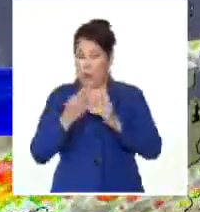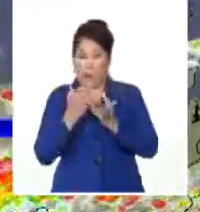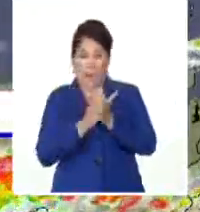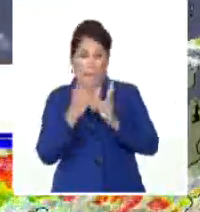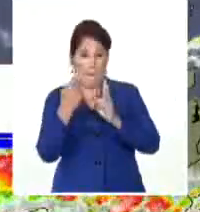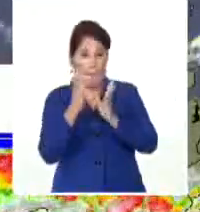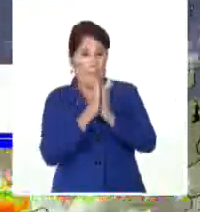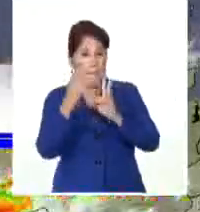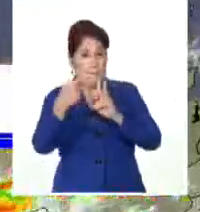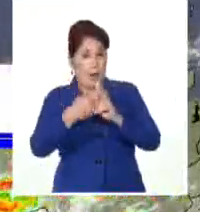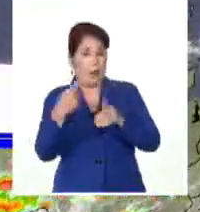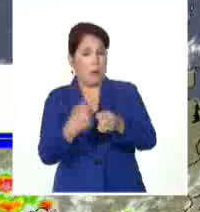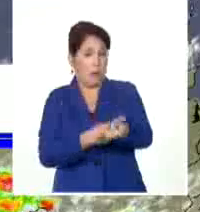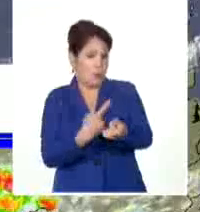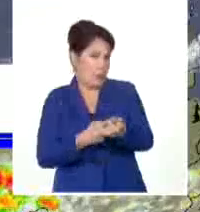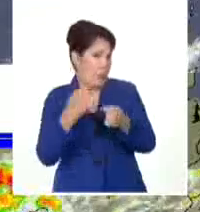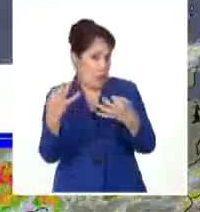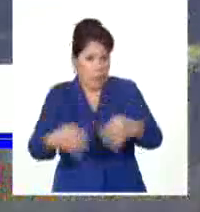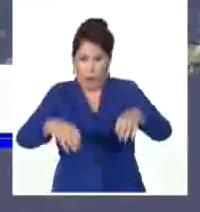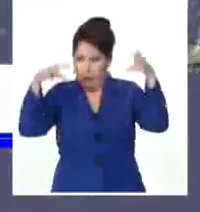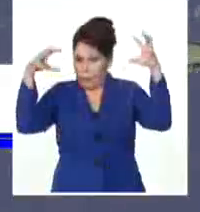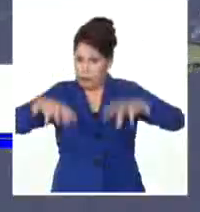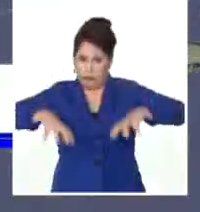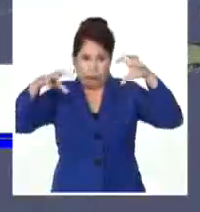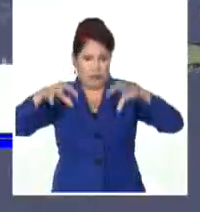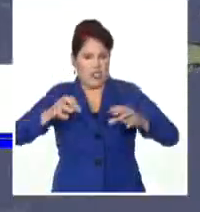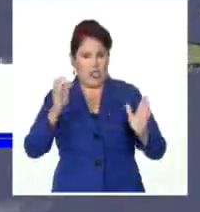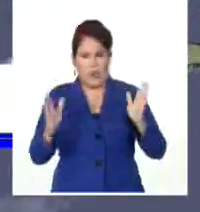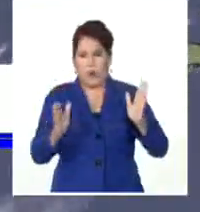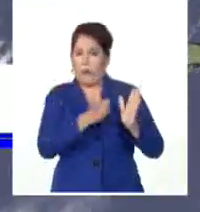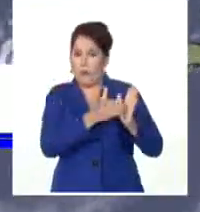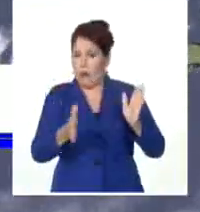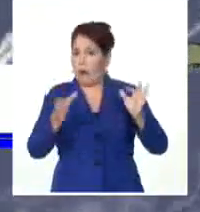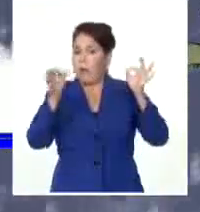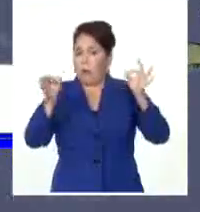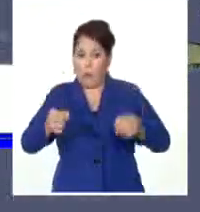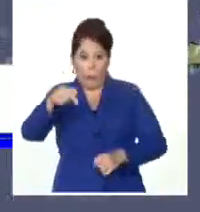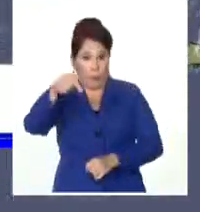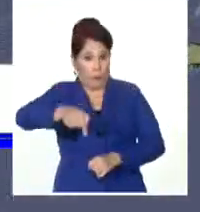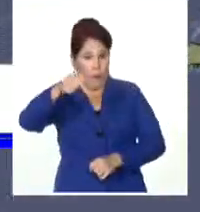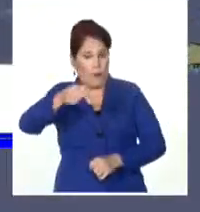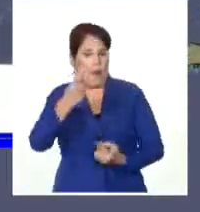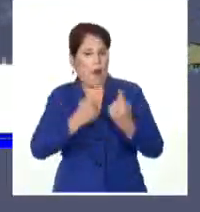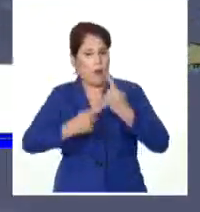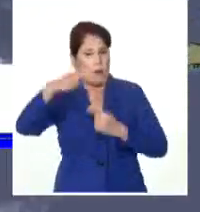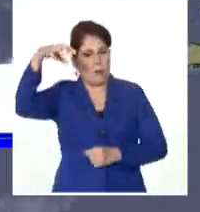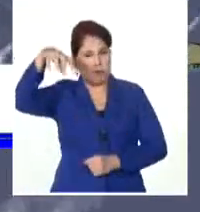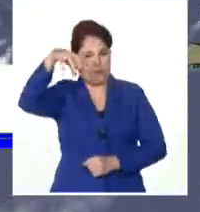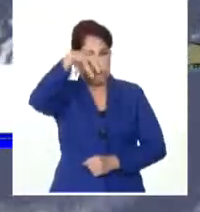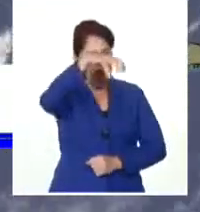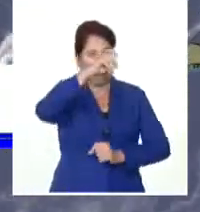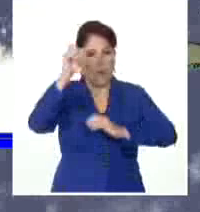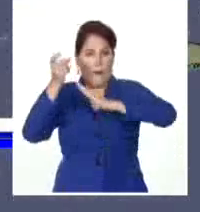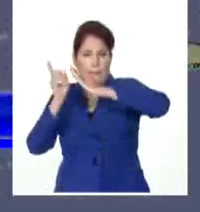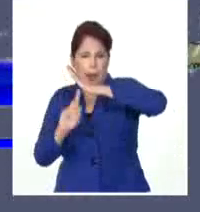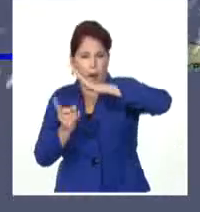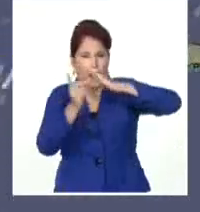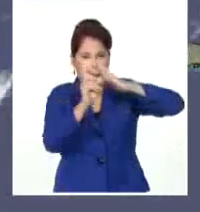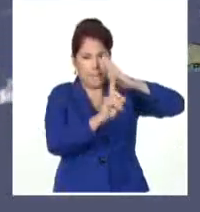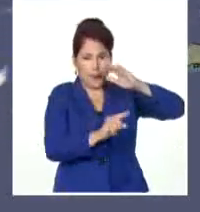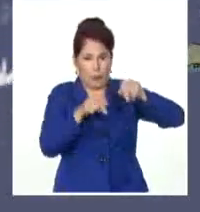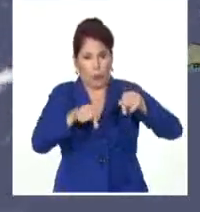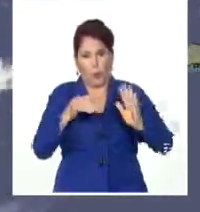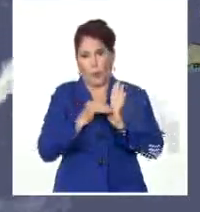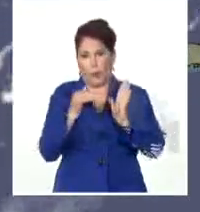en gran parte del país, como es típico de este momento del año. Durante la jornada de hoy han estado ocurriendo actividades de chubascos y tormentas eléctricas desde esta tarde